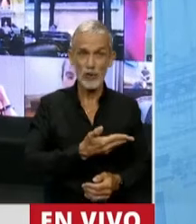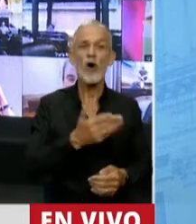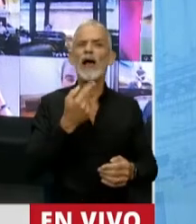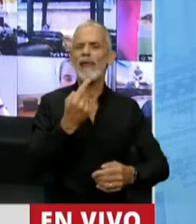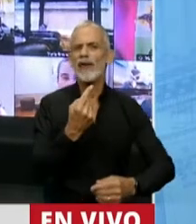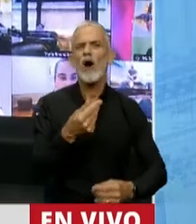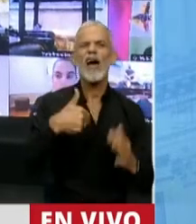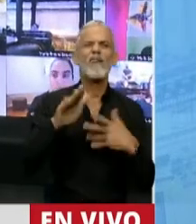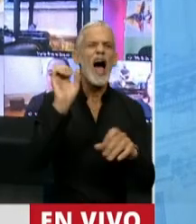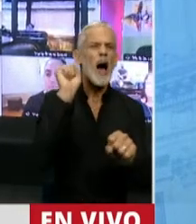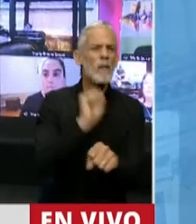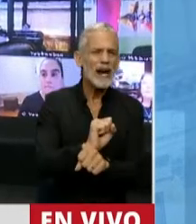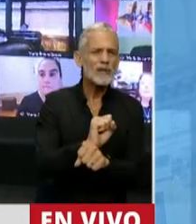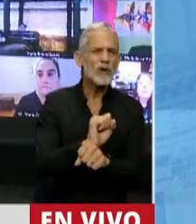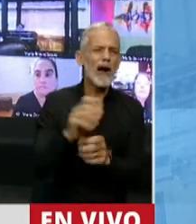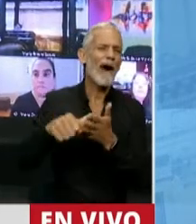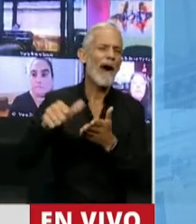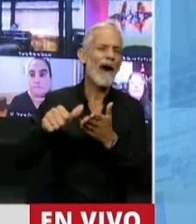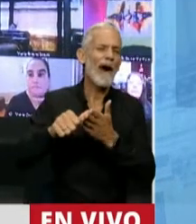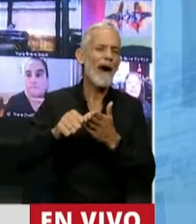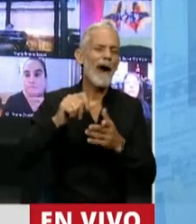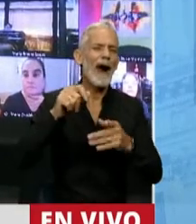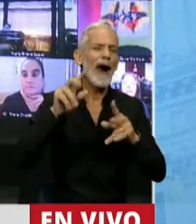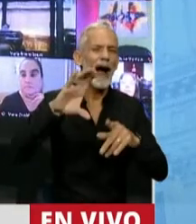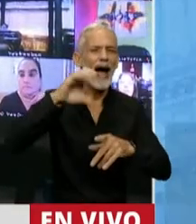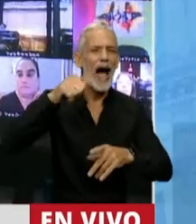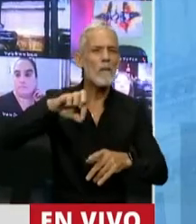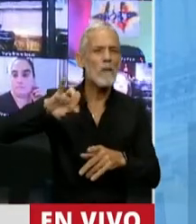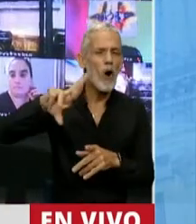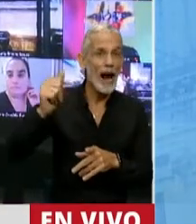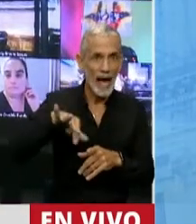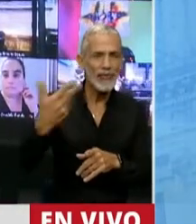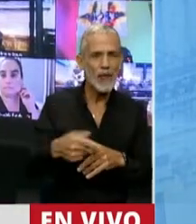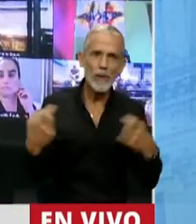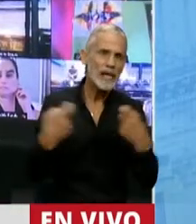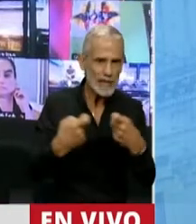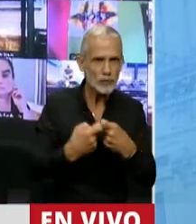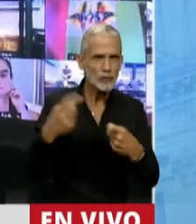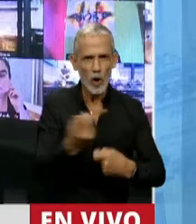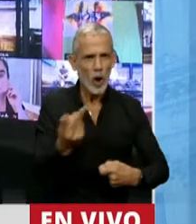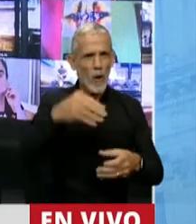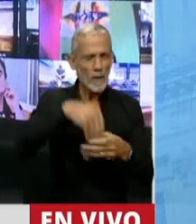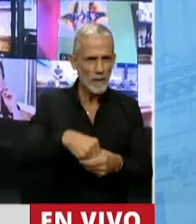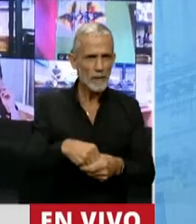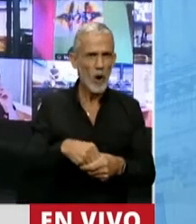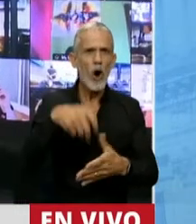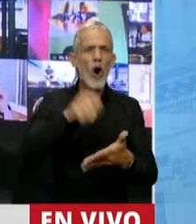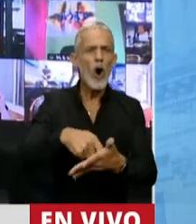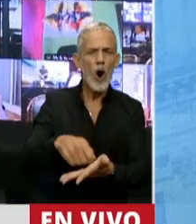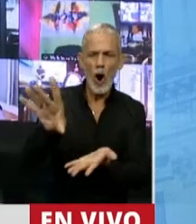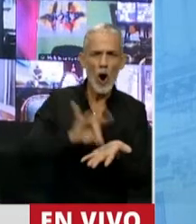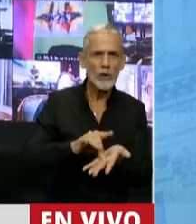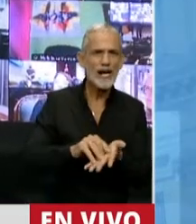que iba a meter presos a los ñoquis de la Cámpora, y sin embargo se asoció con los ñoquis de la Cámpora, contratando